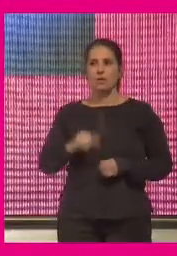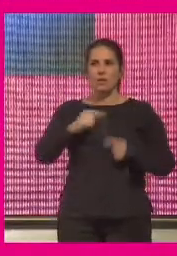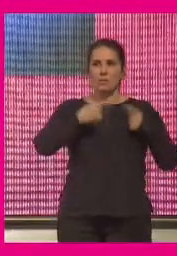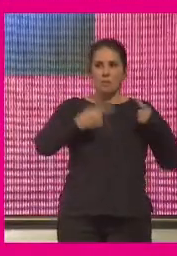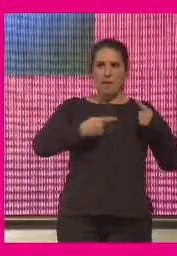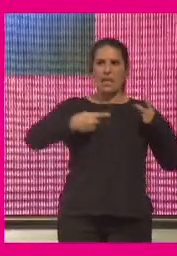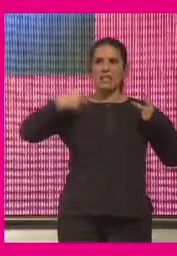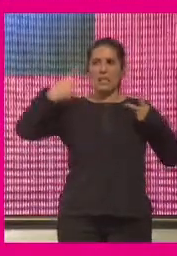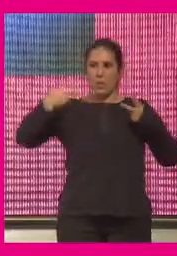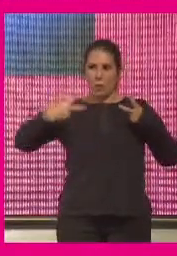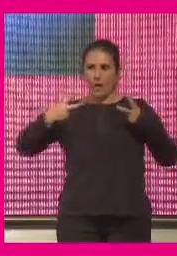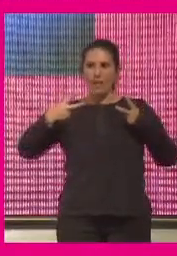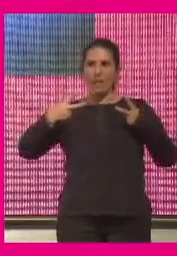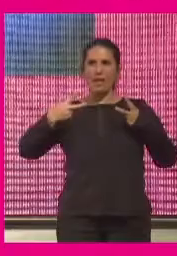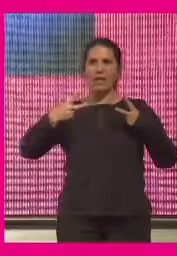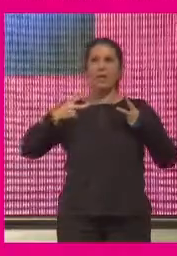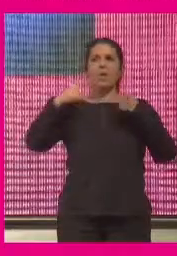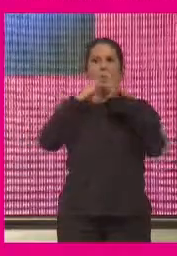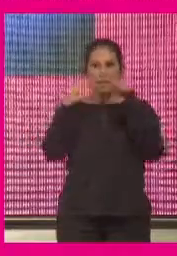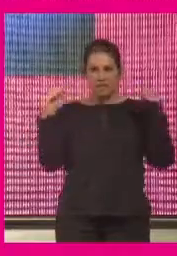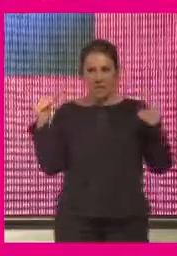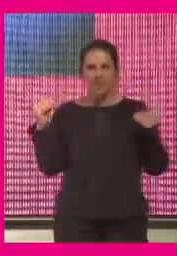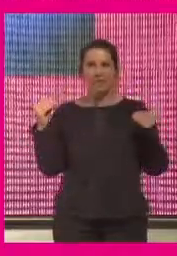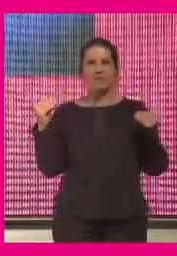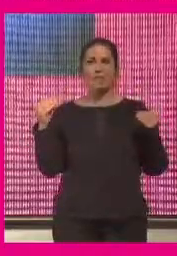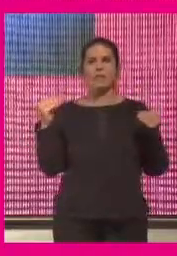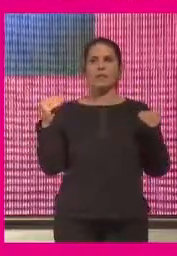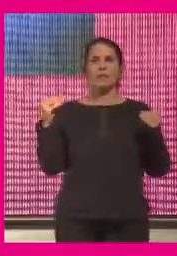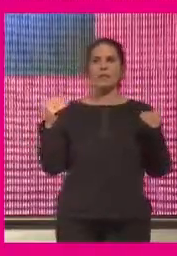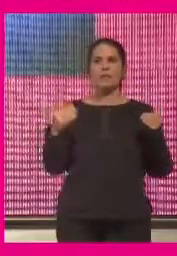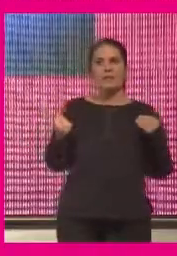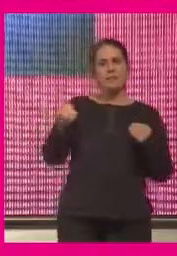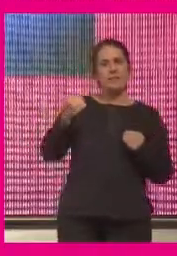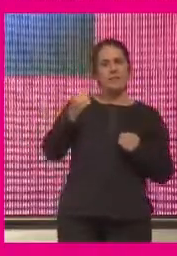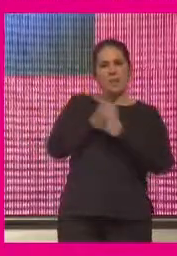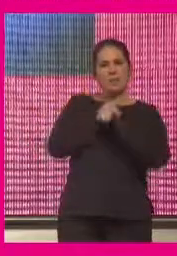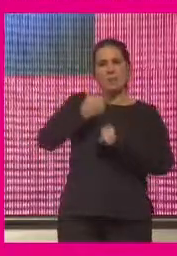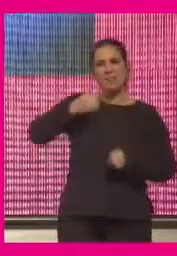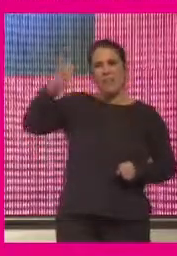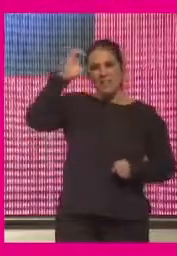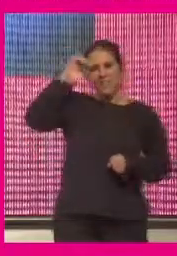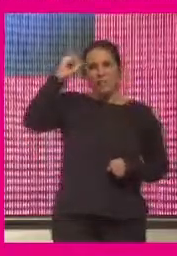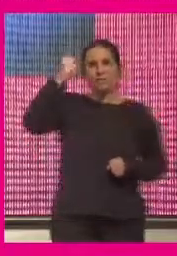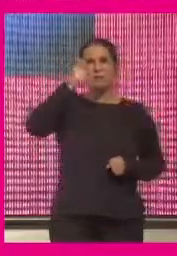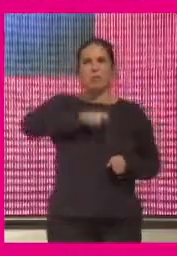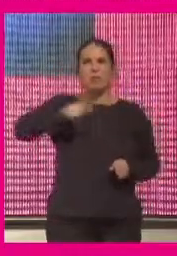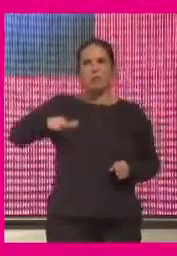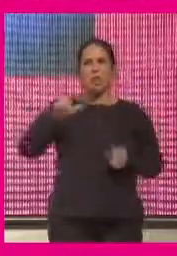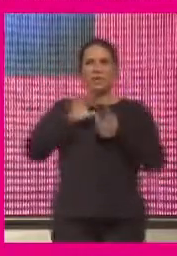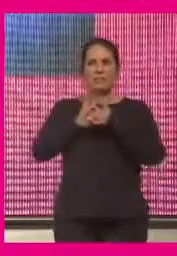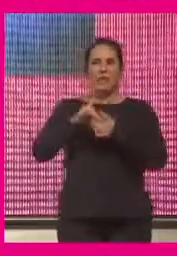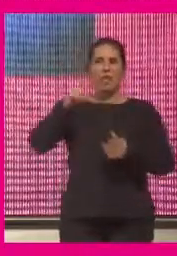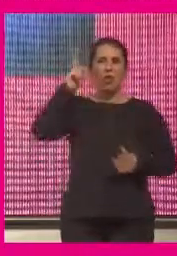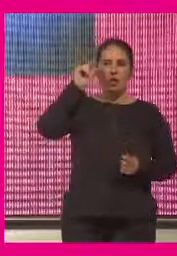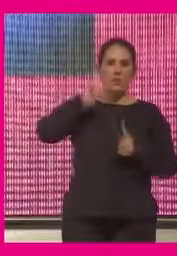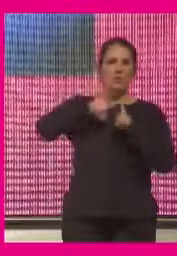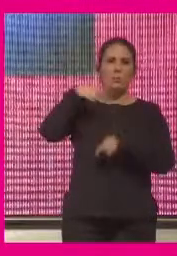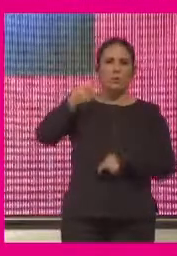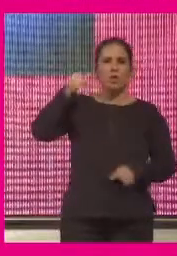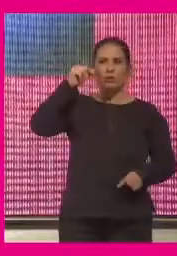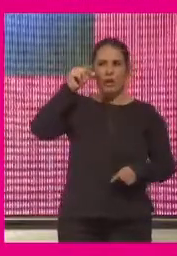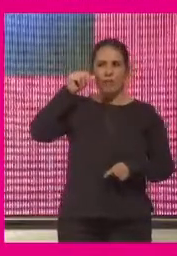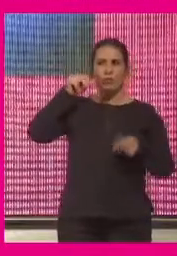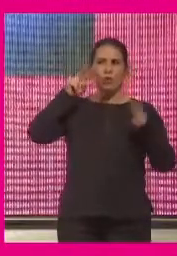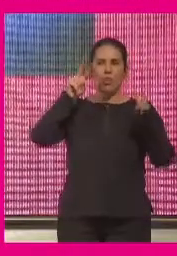secundaria en formación profesional en las universidades necesitamos más científicos más personas doctorados y postdoctorados en estas nuevas